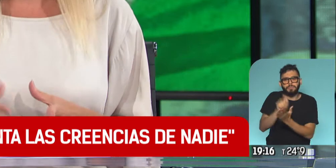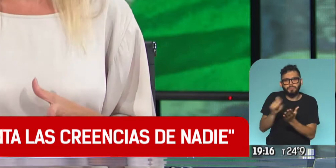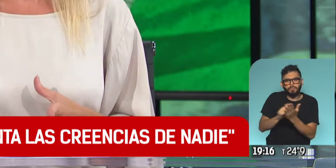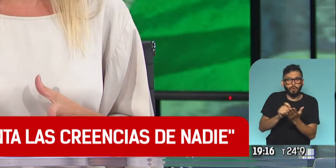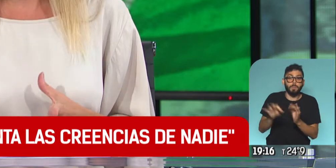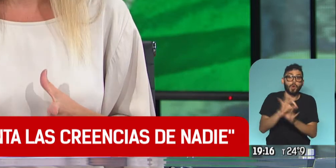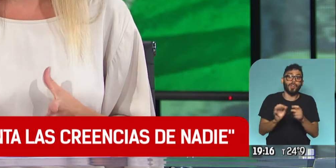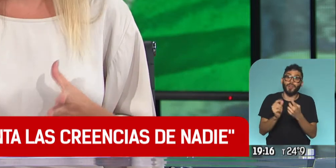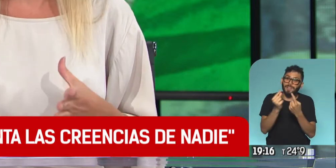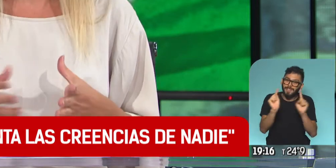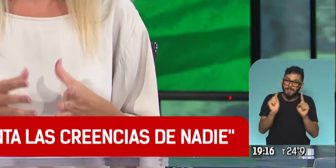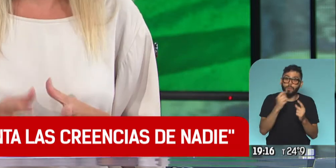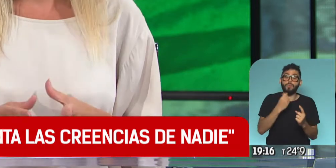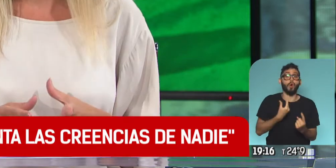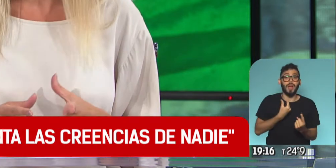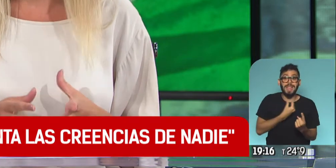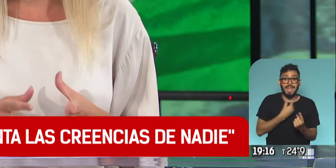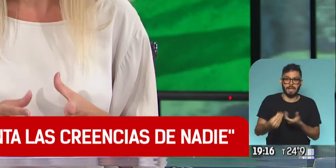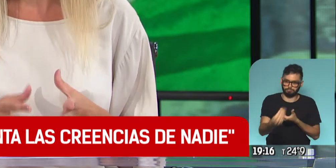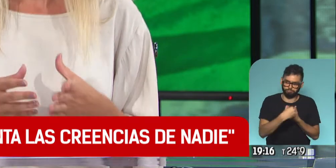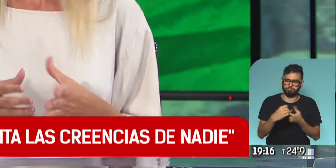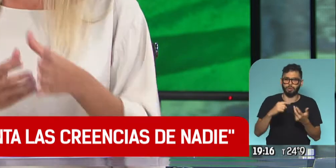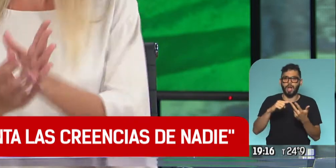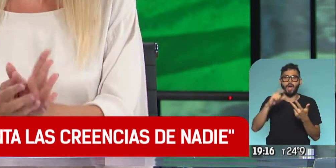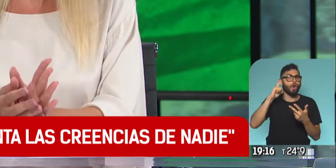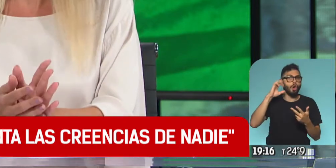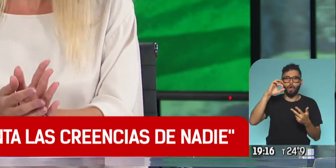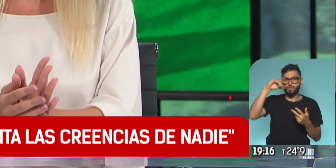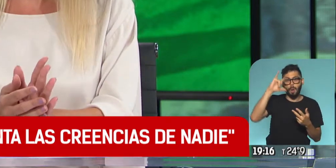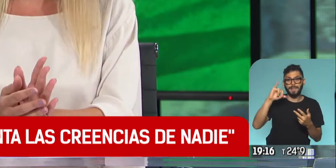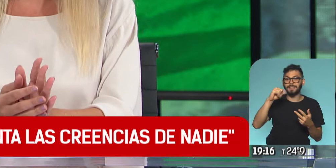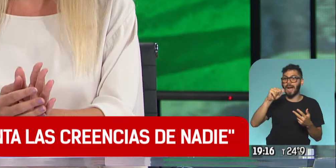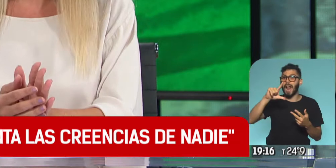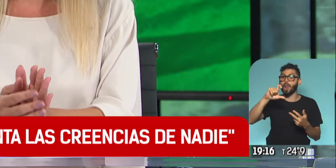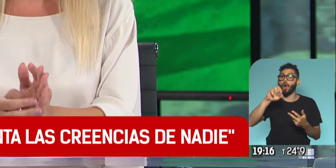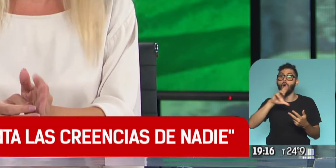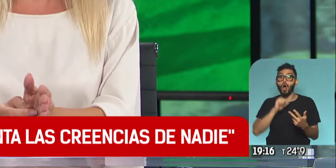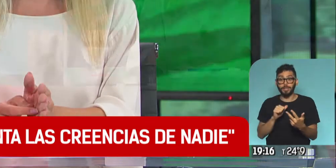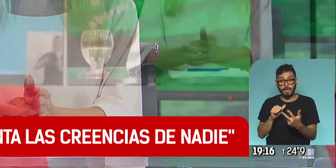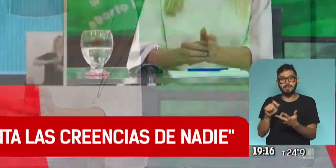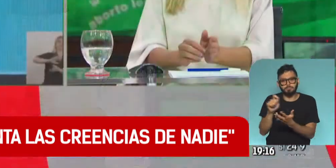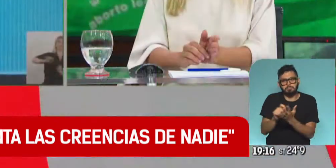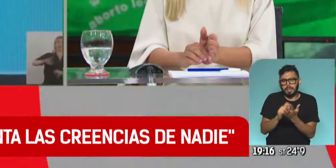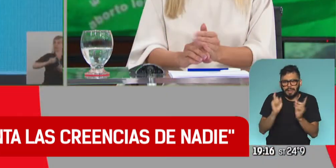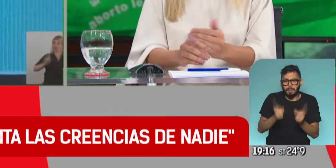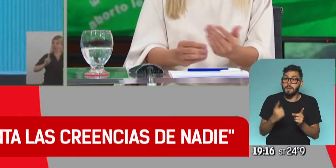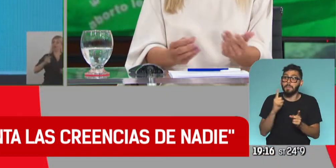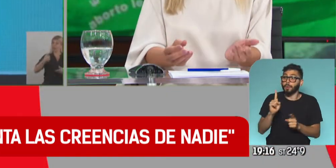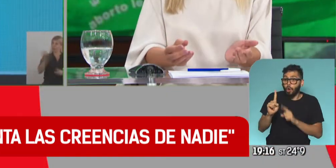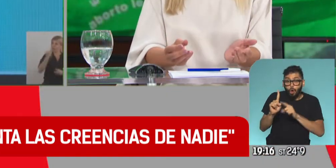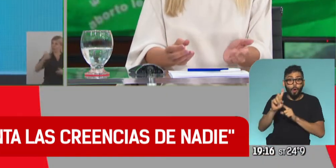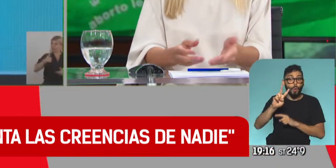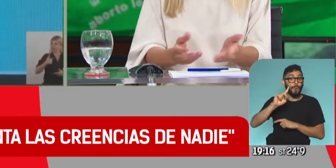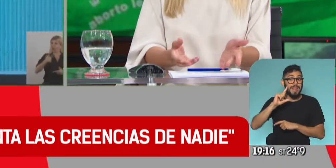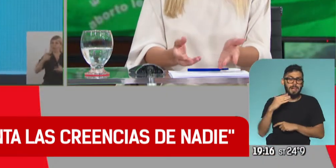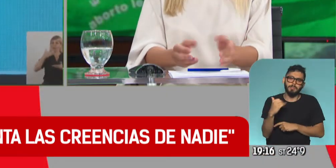funcionarios, lo veíamos a Ginés, la veíamos a Elizabeth Gómez Alcorta. Pero realmente Vilma Ibarra tiene un rol crucial en la ley